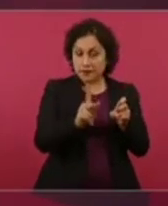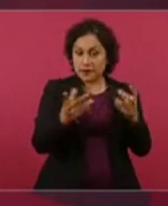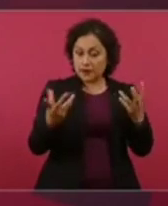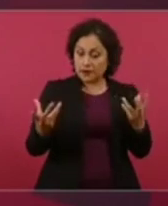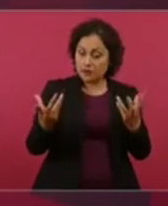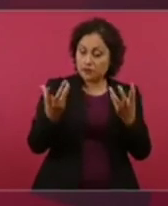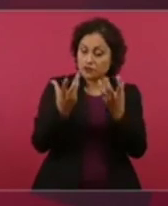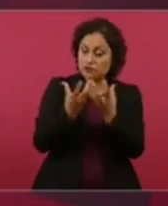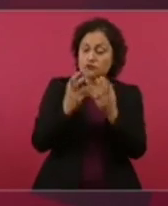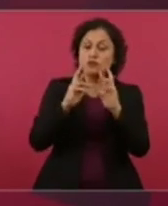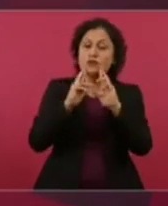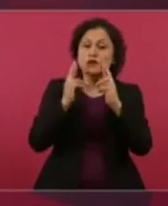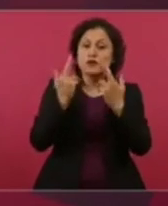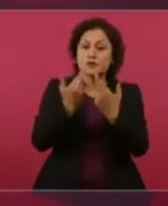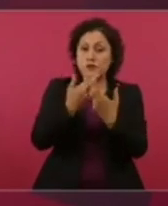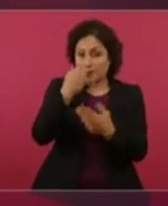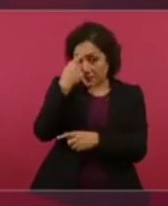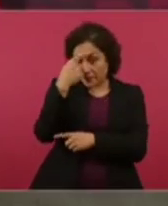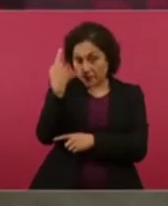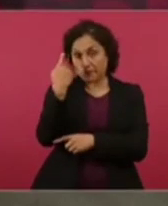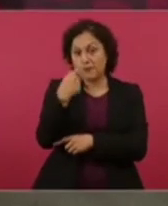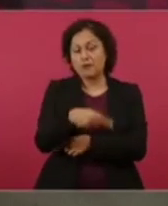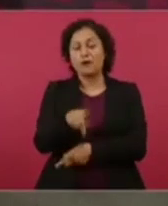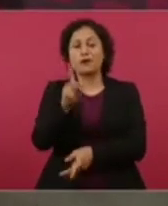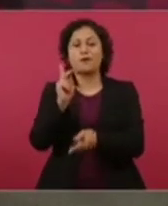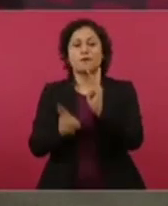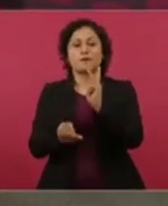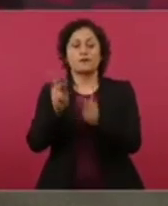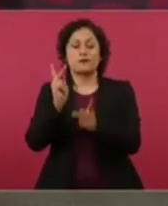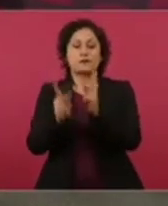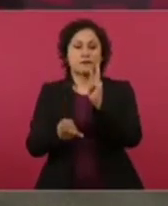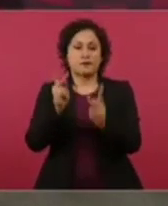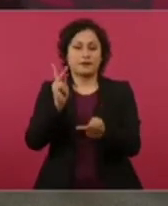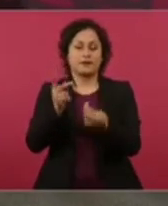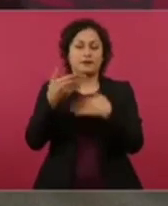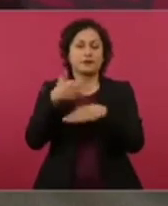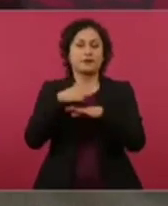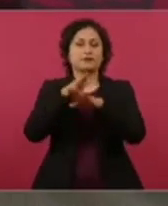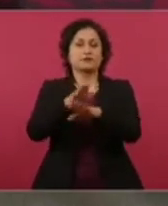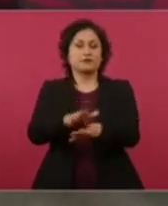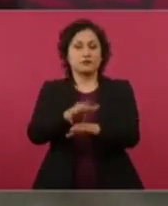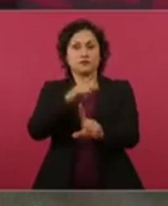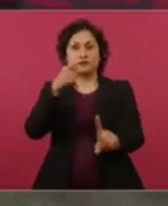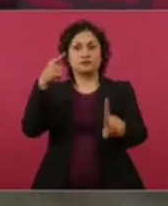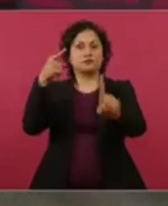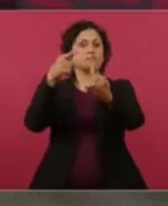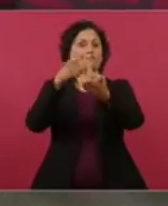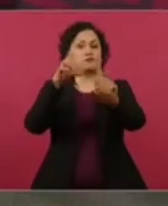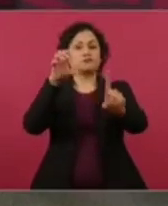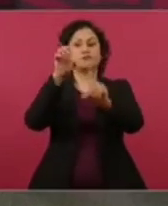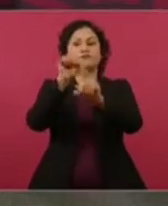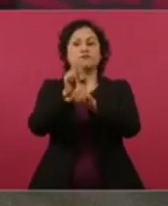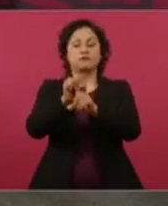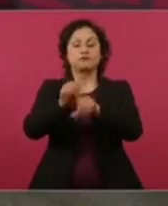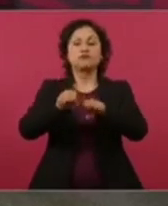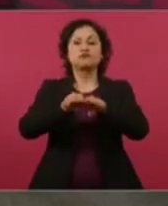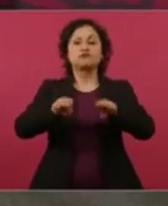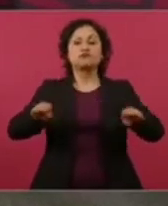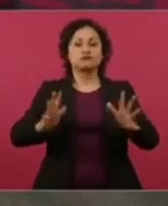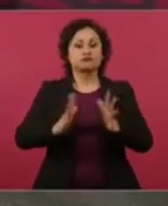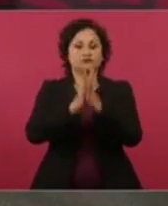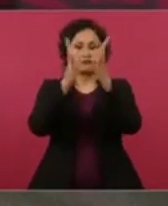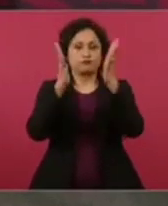de hacer valer la democracia en el país,